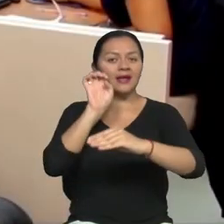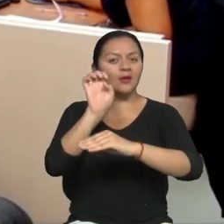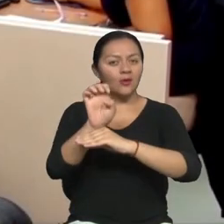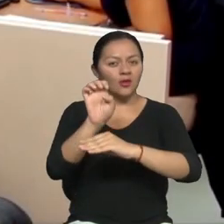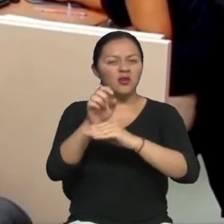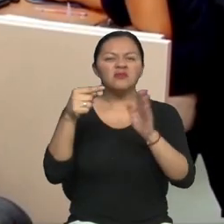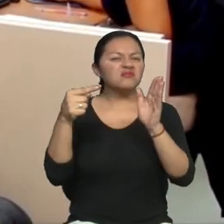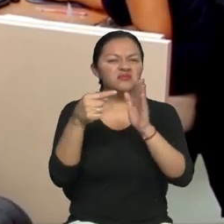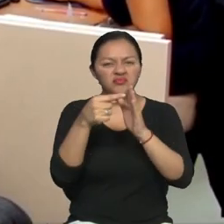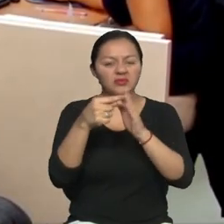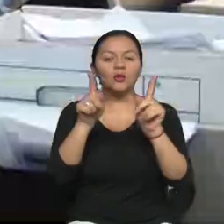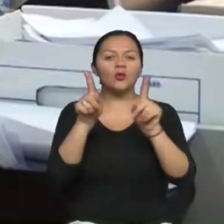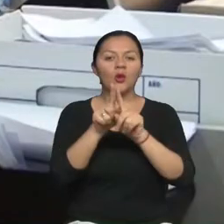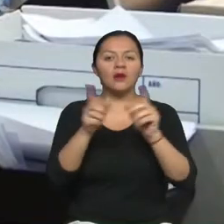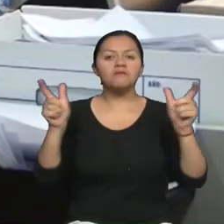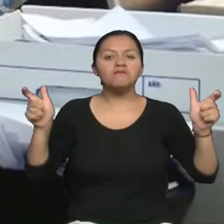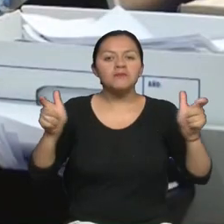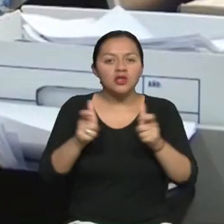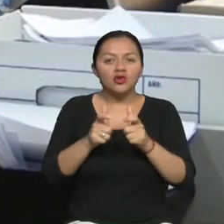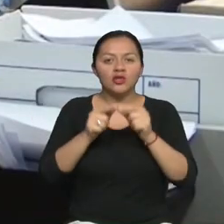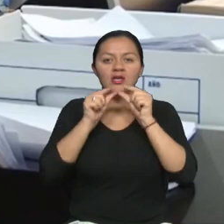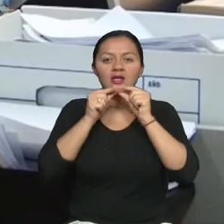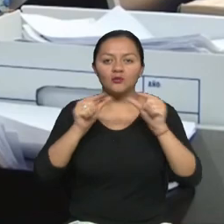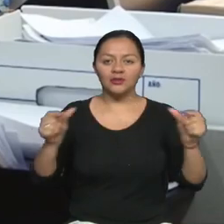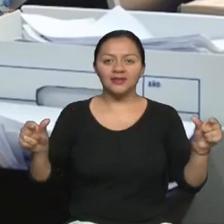como una minoría lingüística.